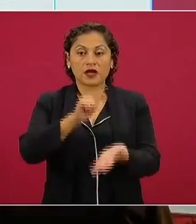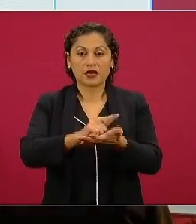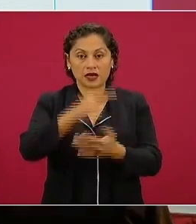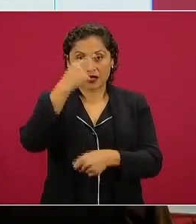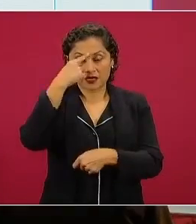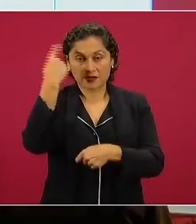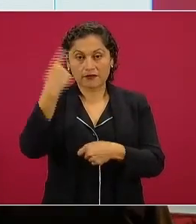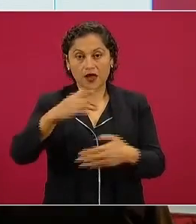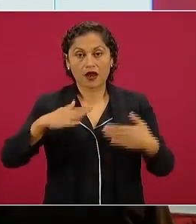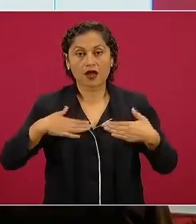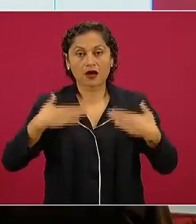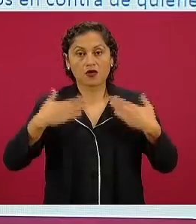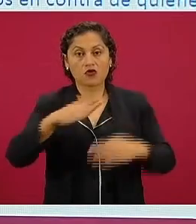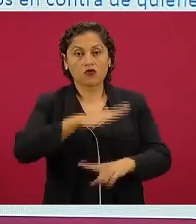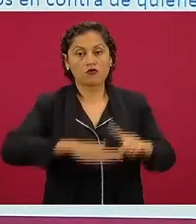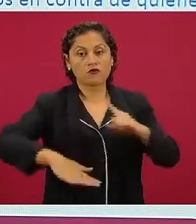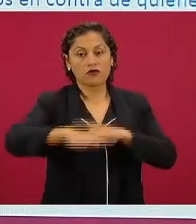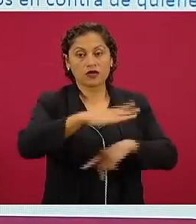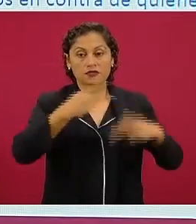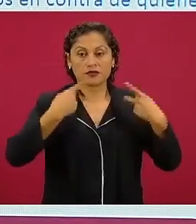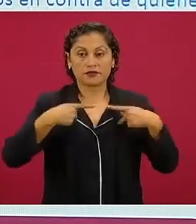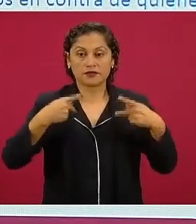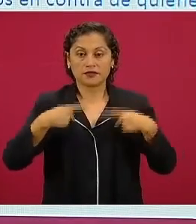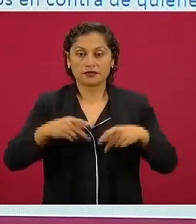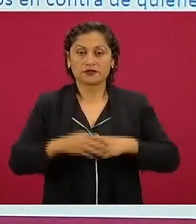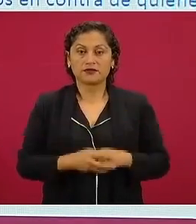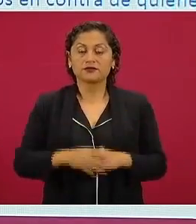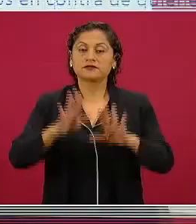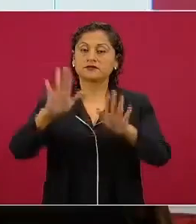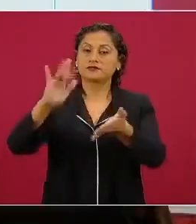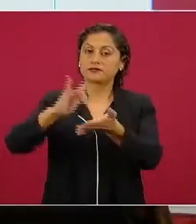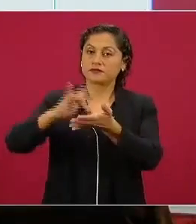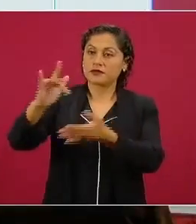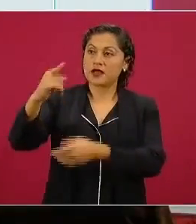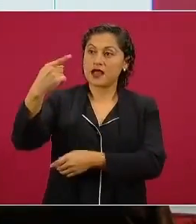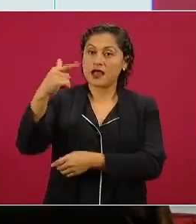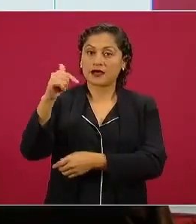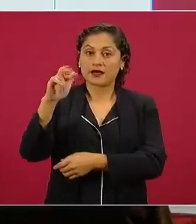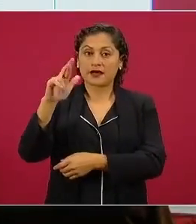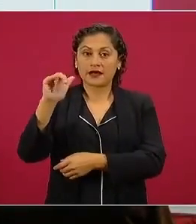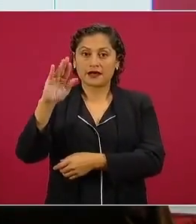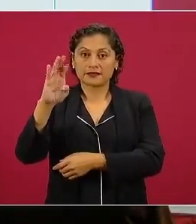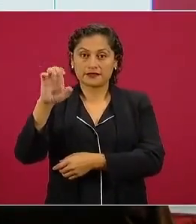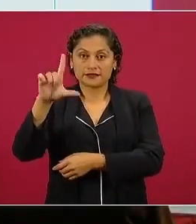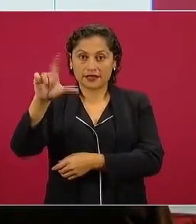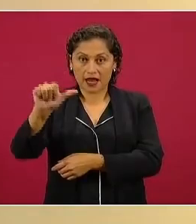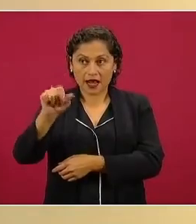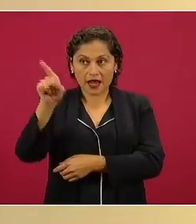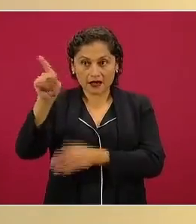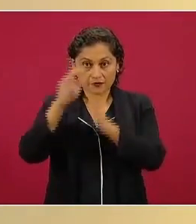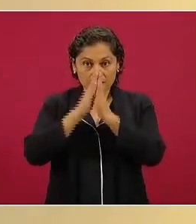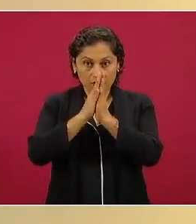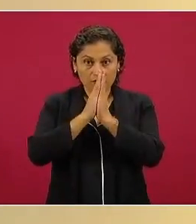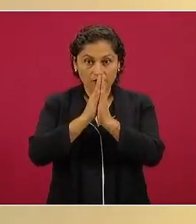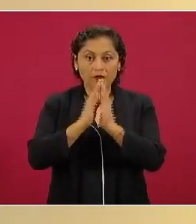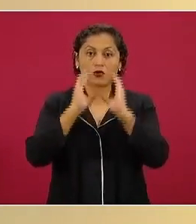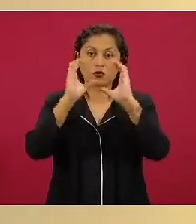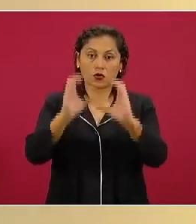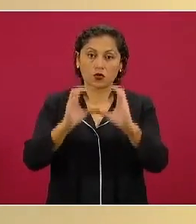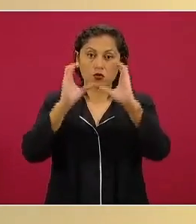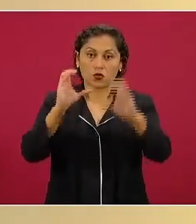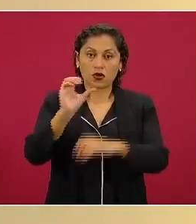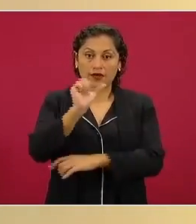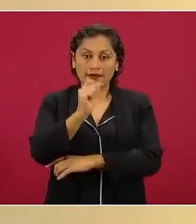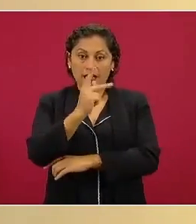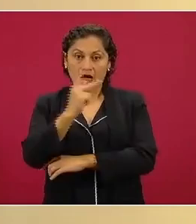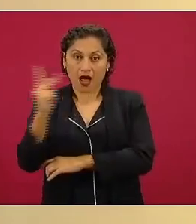ciudadana aquí aprovecho para decirle a Graciela nada más que se cuide su aplicación es